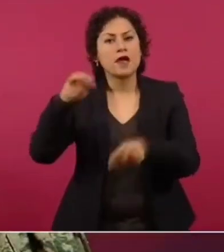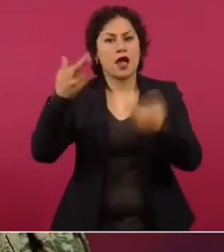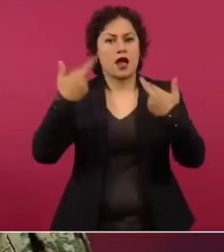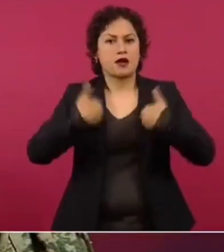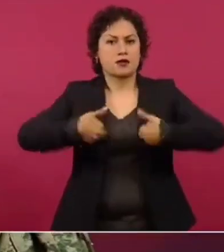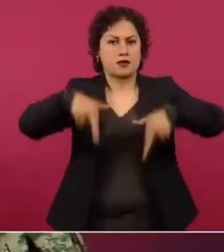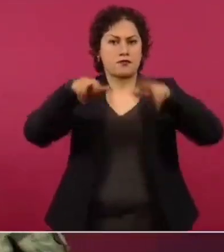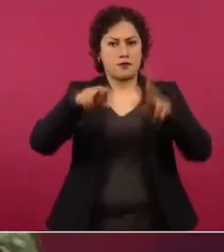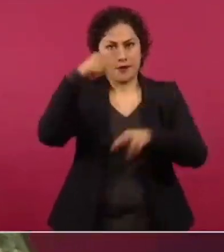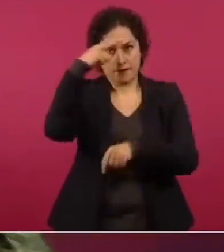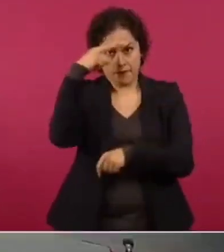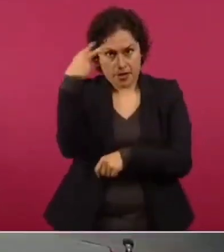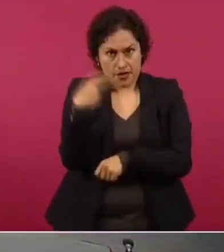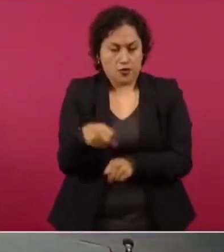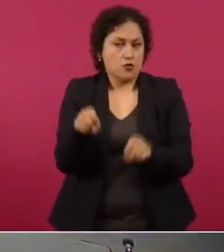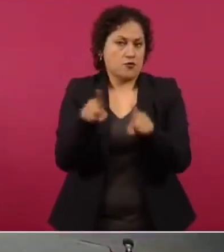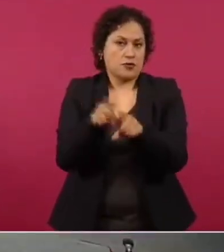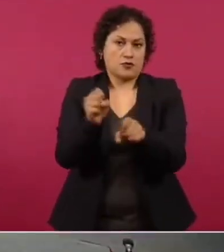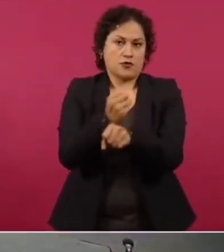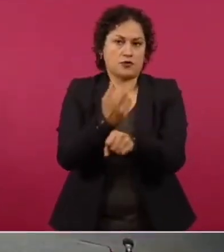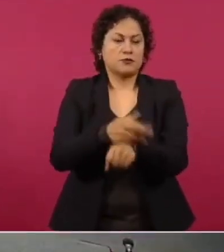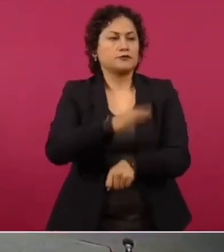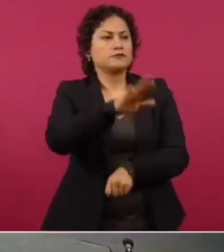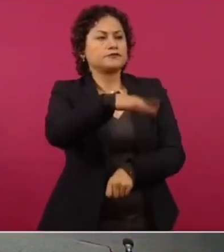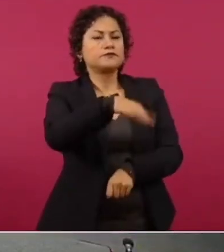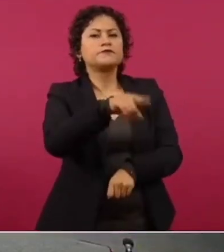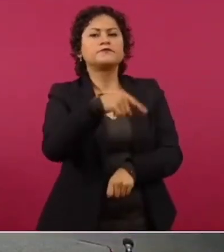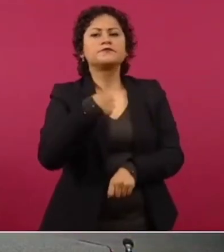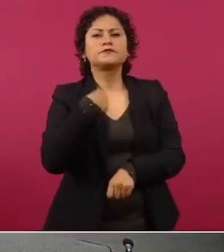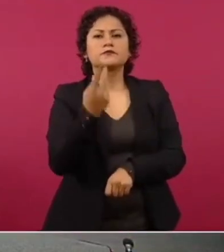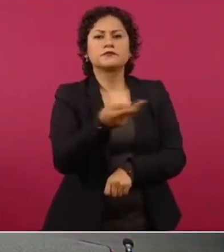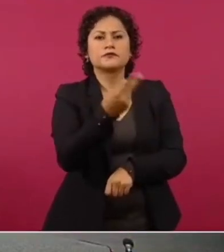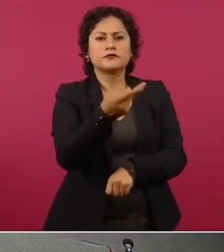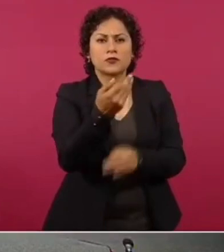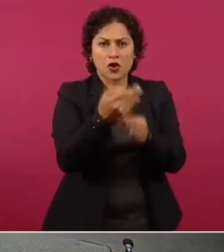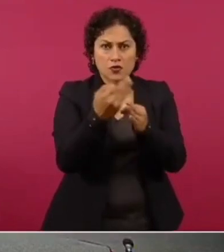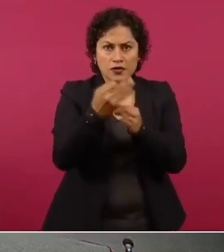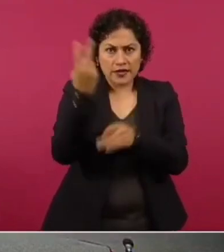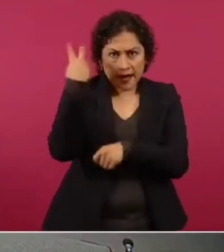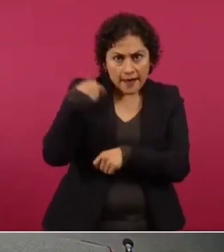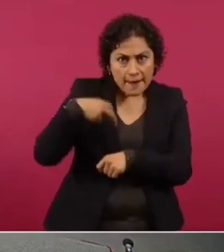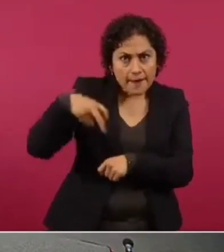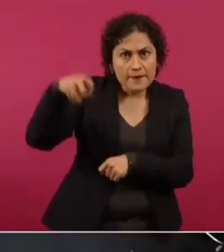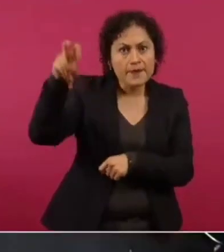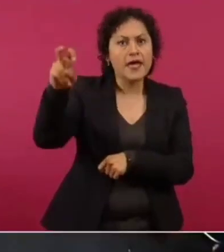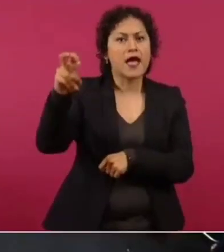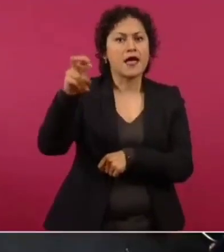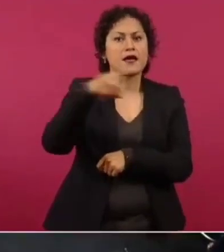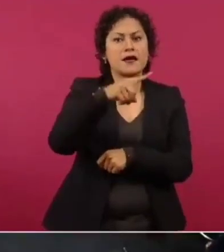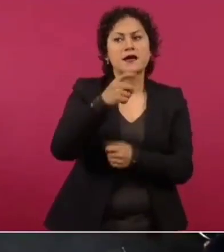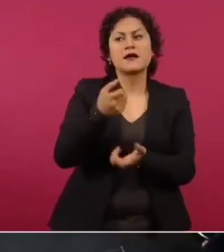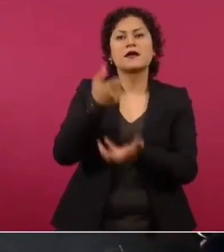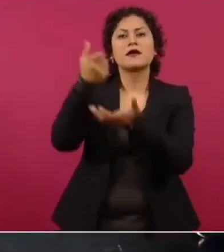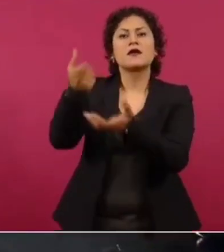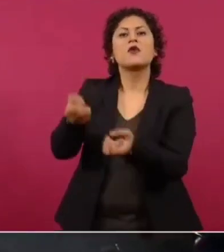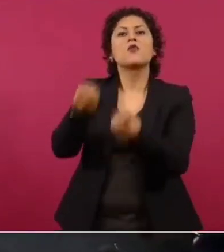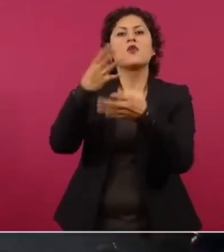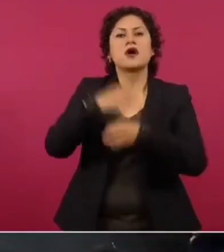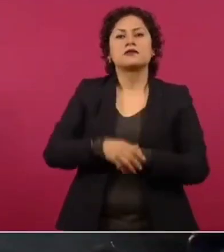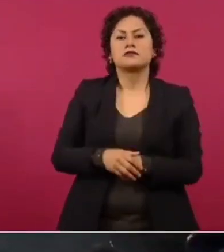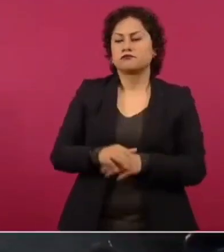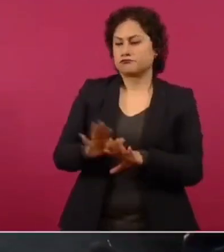a la institución. Secretario, entonces, en este viaje ¿cuánto fue lo que aportó la secretaría? No tengo